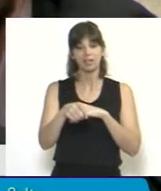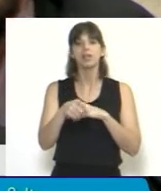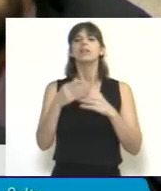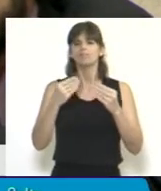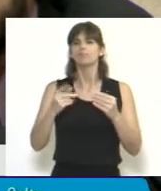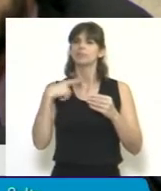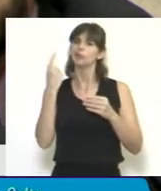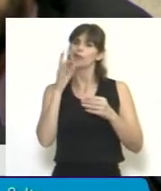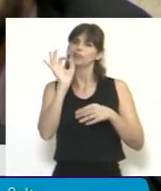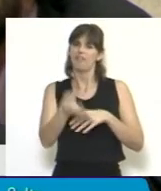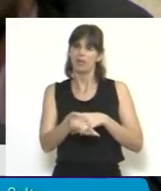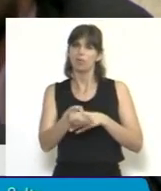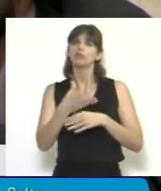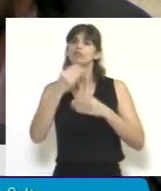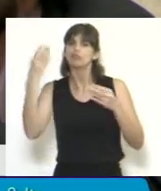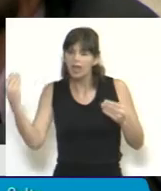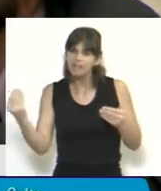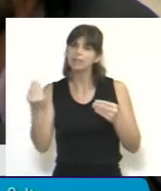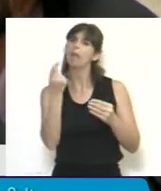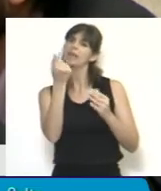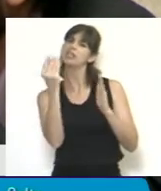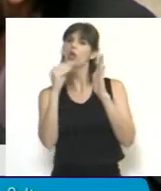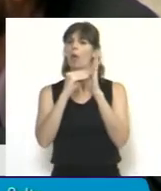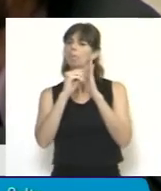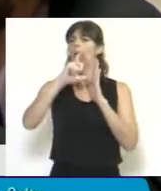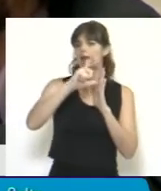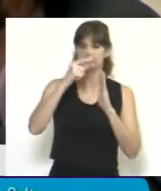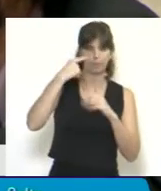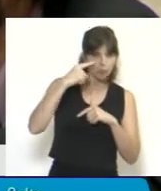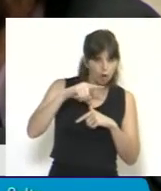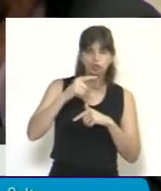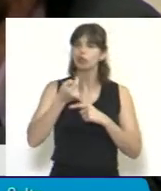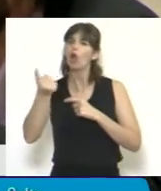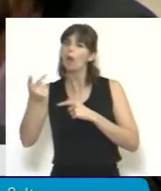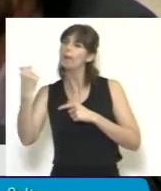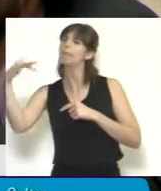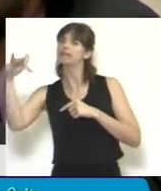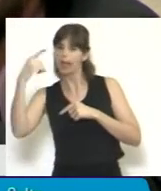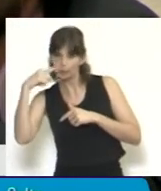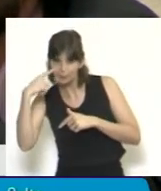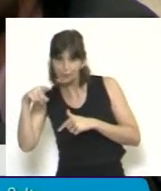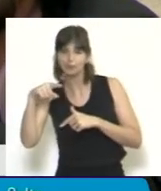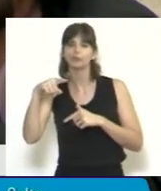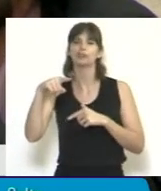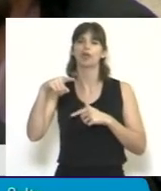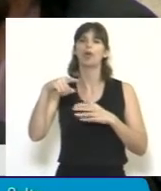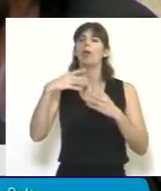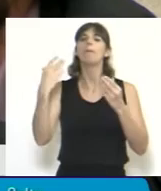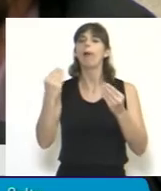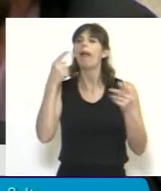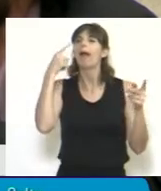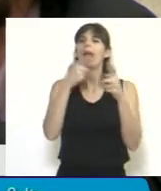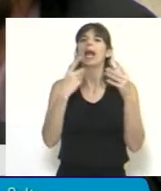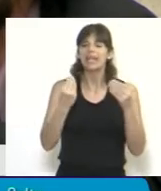cómplices de los sobreprecios, de las compras mal hechas, del vaciamiento que no